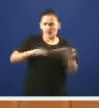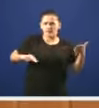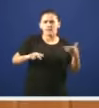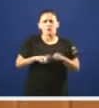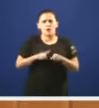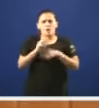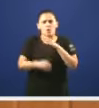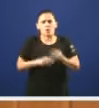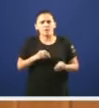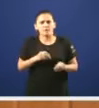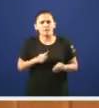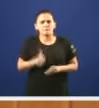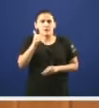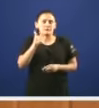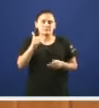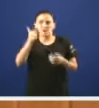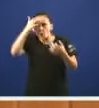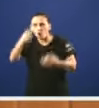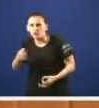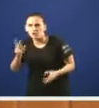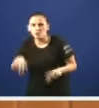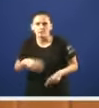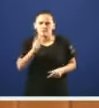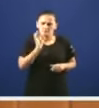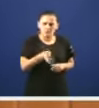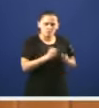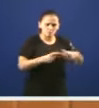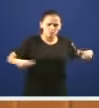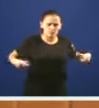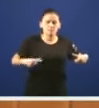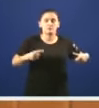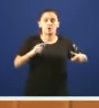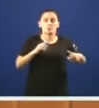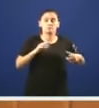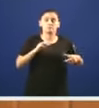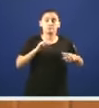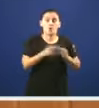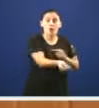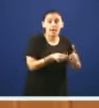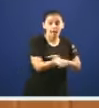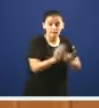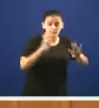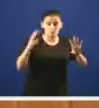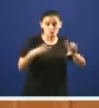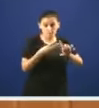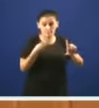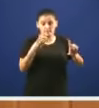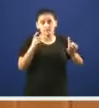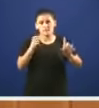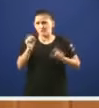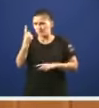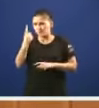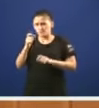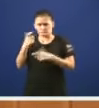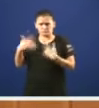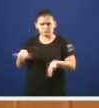probablemente non é a máis agardada é certo que se incrementaron as apostas bio online pero o maior o grosso das apostas que fan